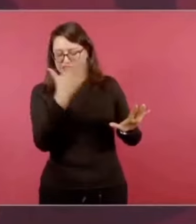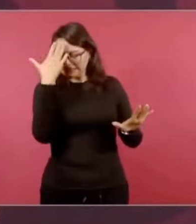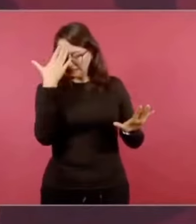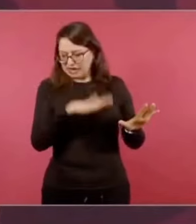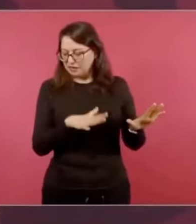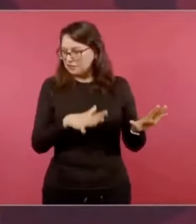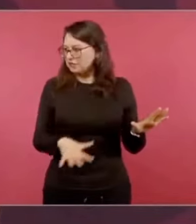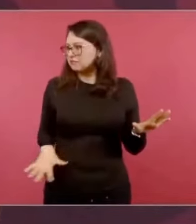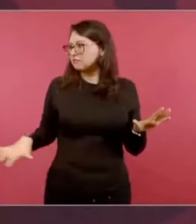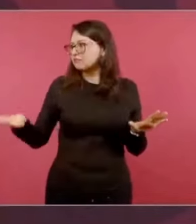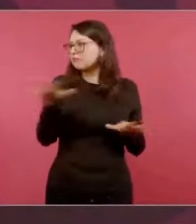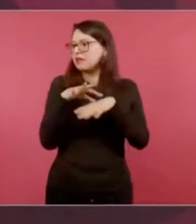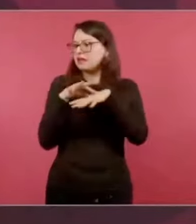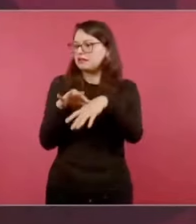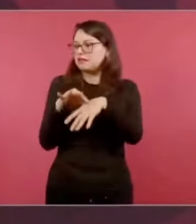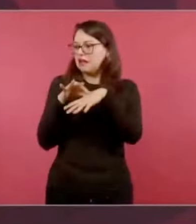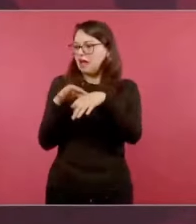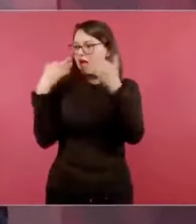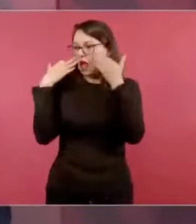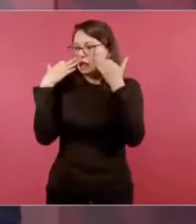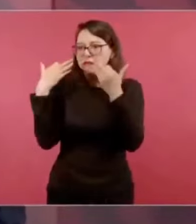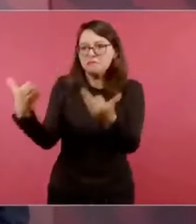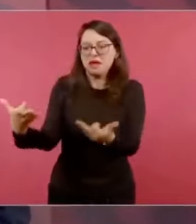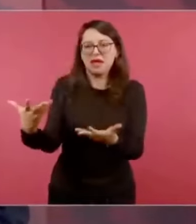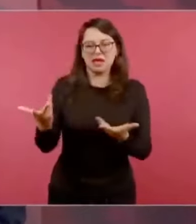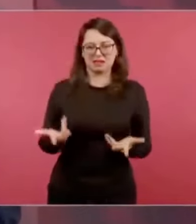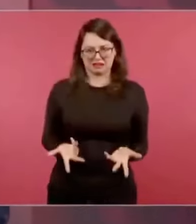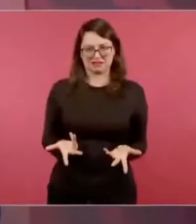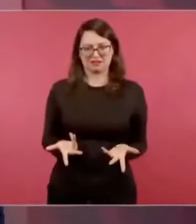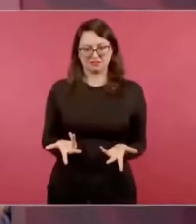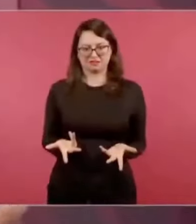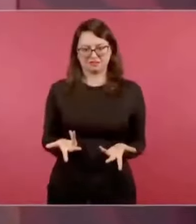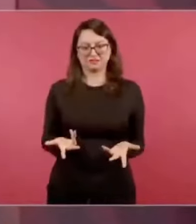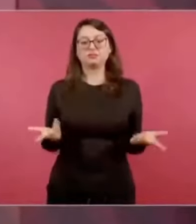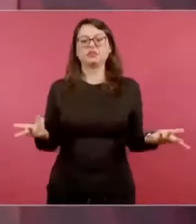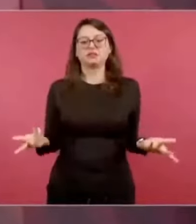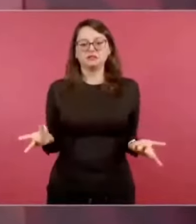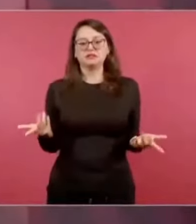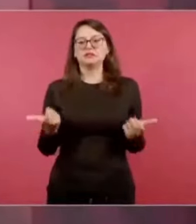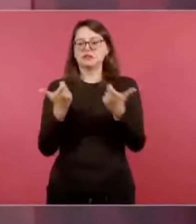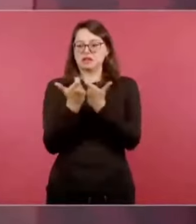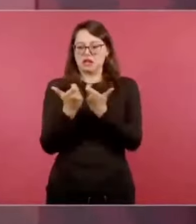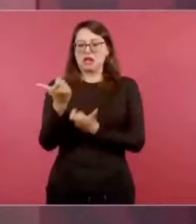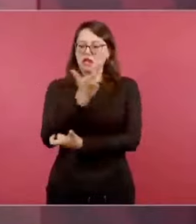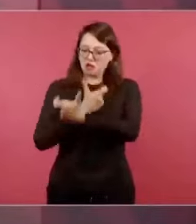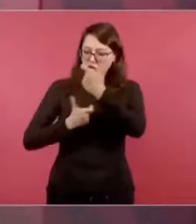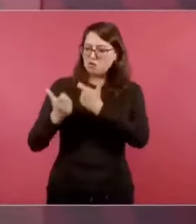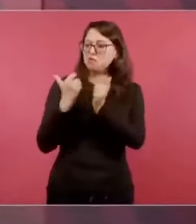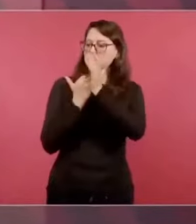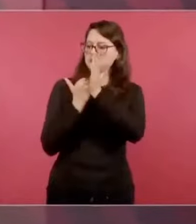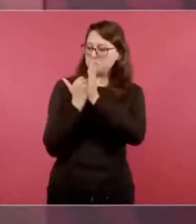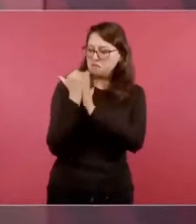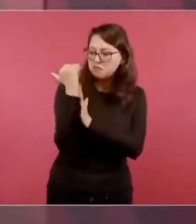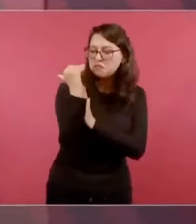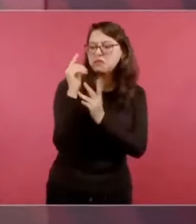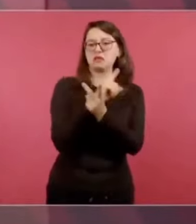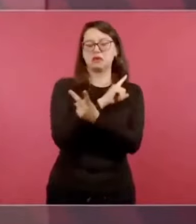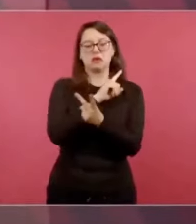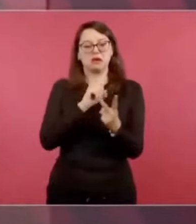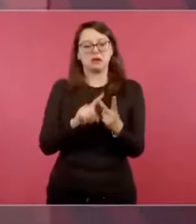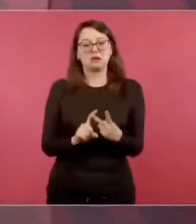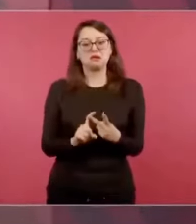No, no pueden negar que hay crecimiento económico, que